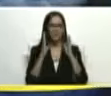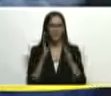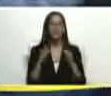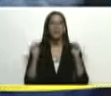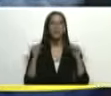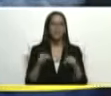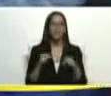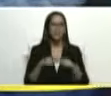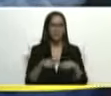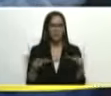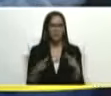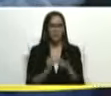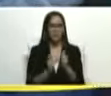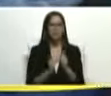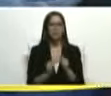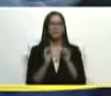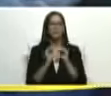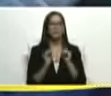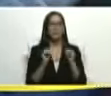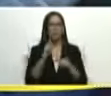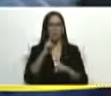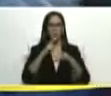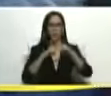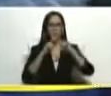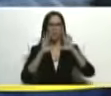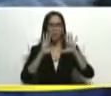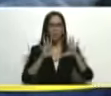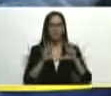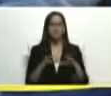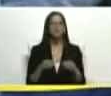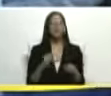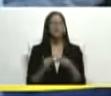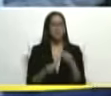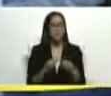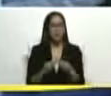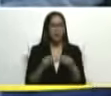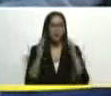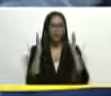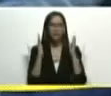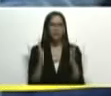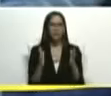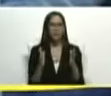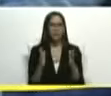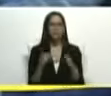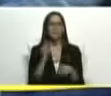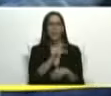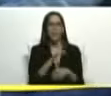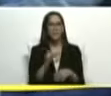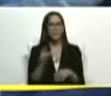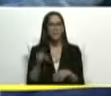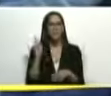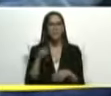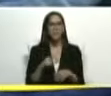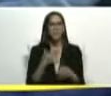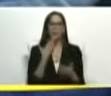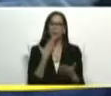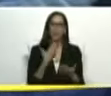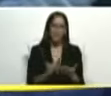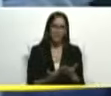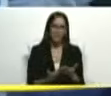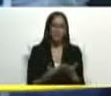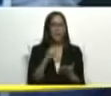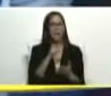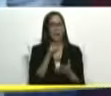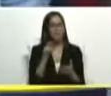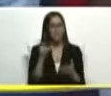cancha la denunciamos por el 1x10 y fue y nos atendieron a las personas también le damos gracias a las